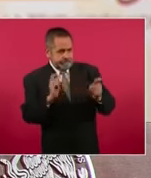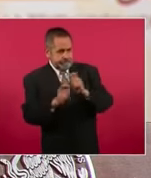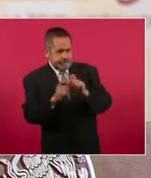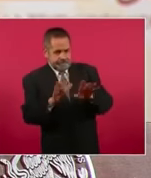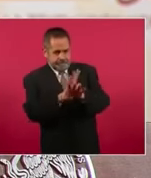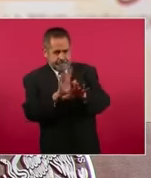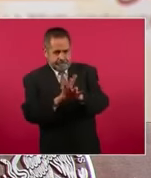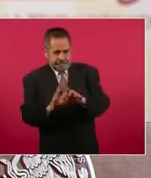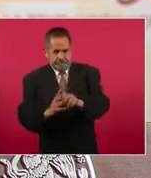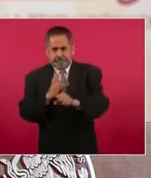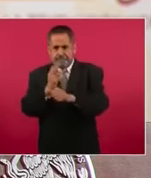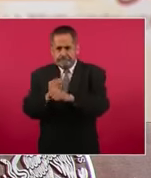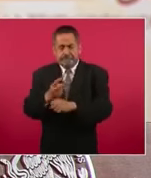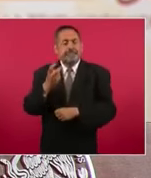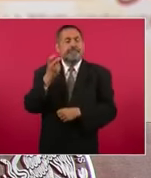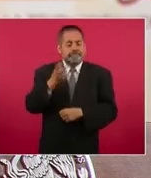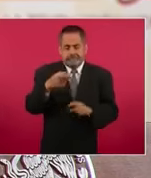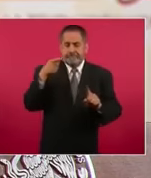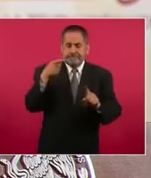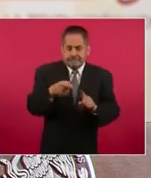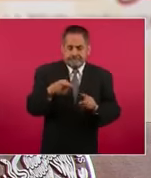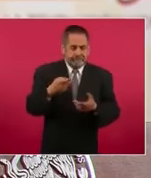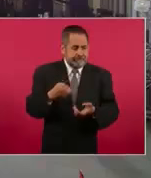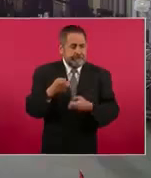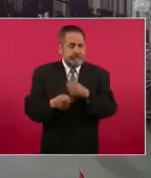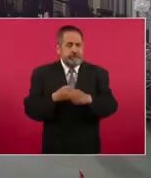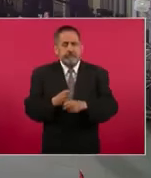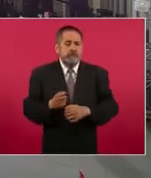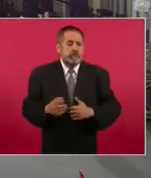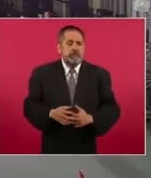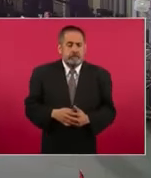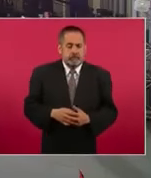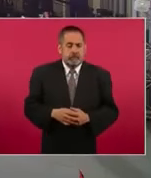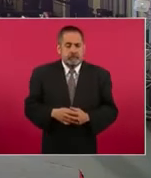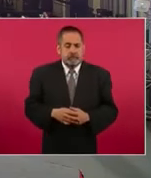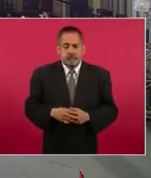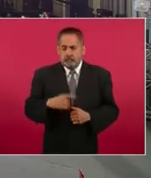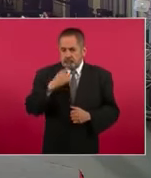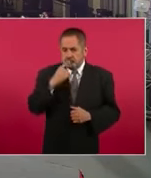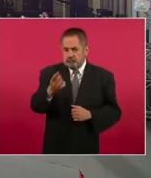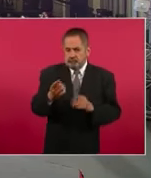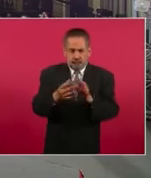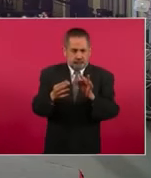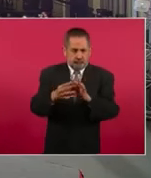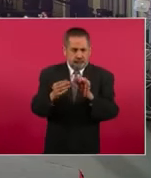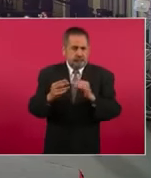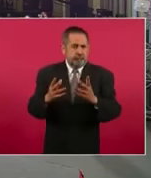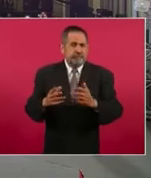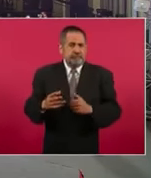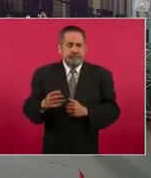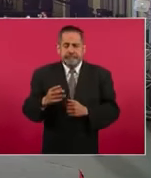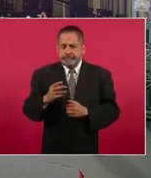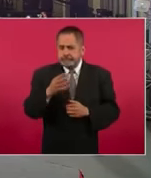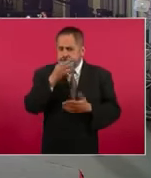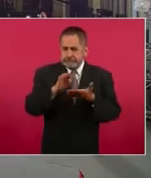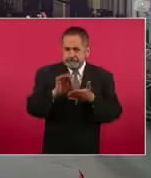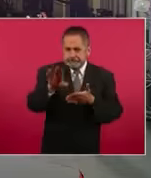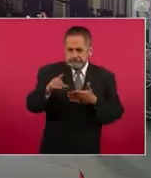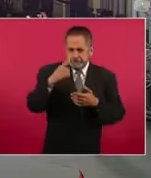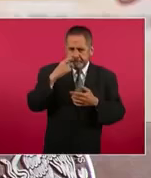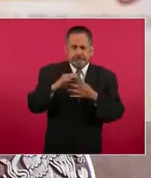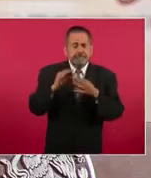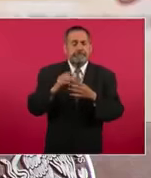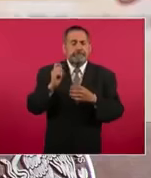-bienestar se está llevando a cabo este año. solamente quiero darles un par de datos de estas